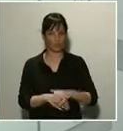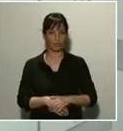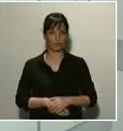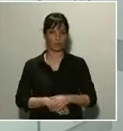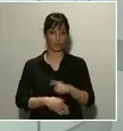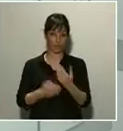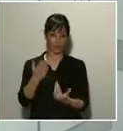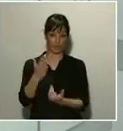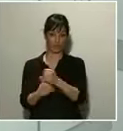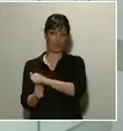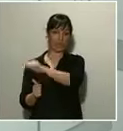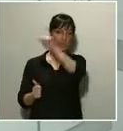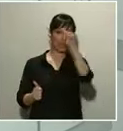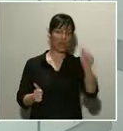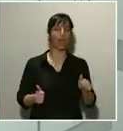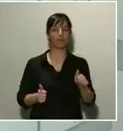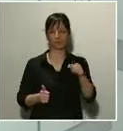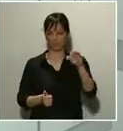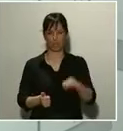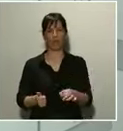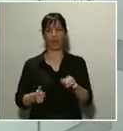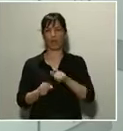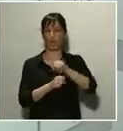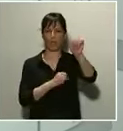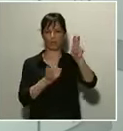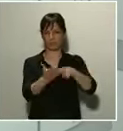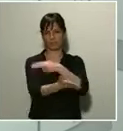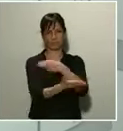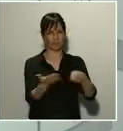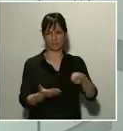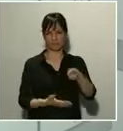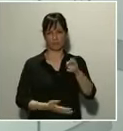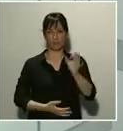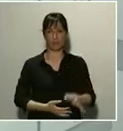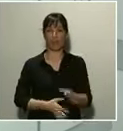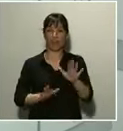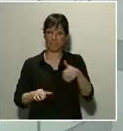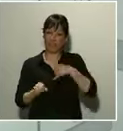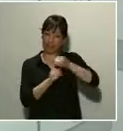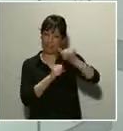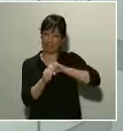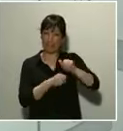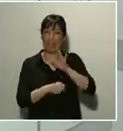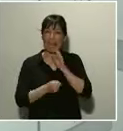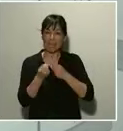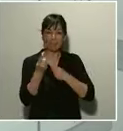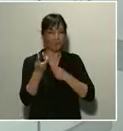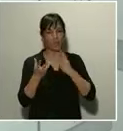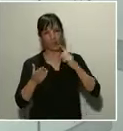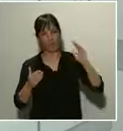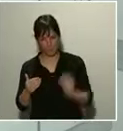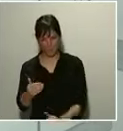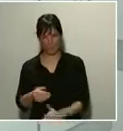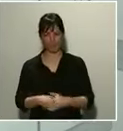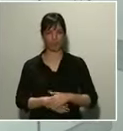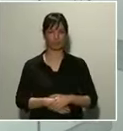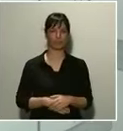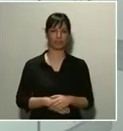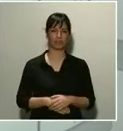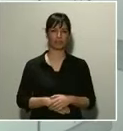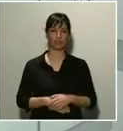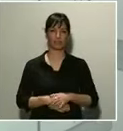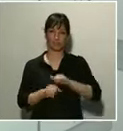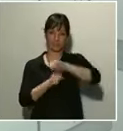producirán cancelaciones, por lo que las operaciones reales aún serán inferiores. Esta drástica reducción de las operaciones da pie